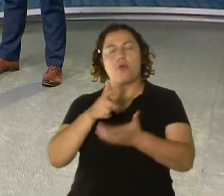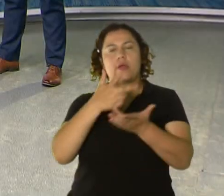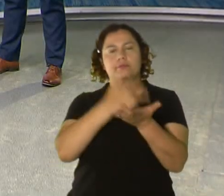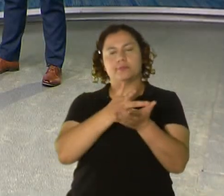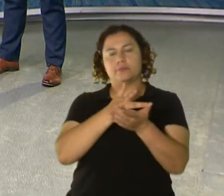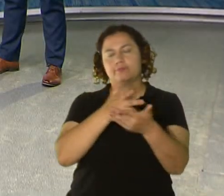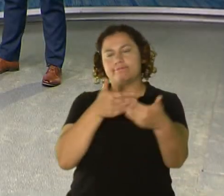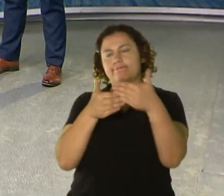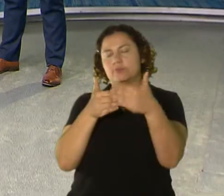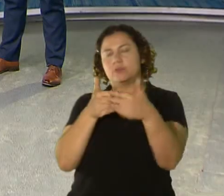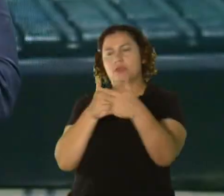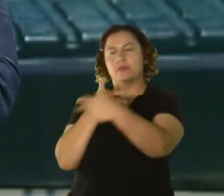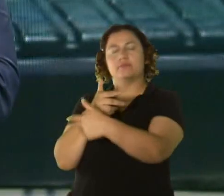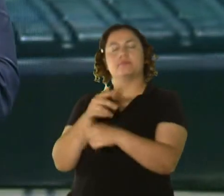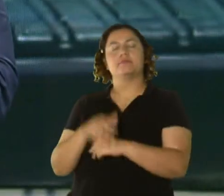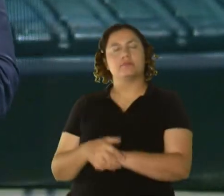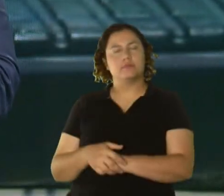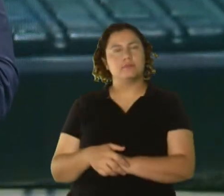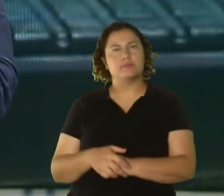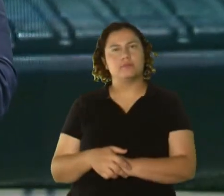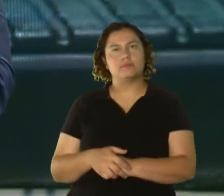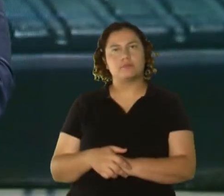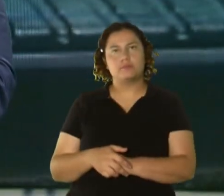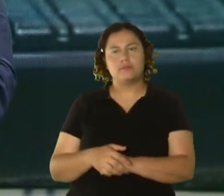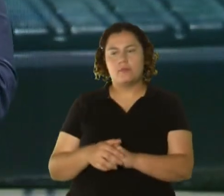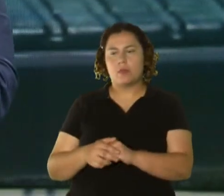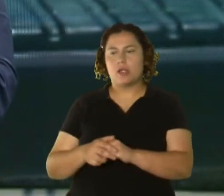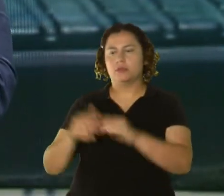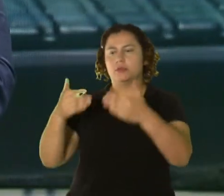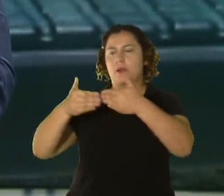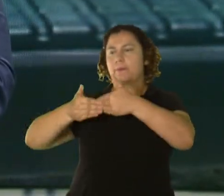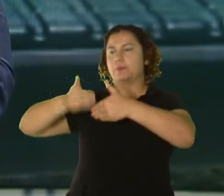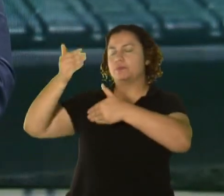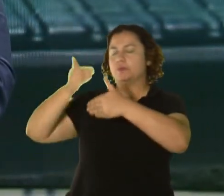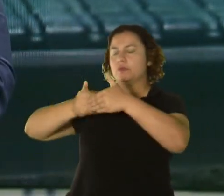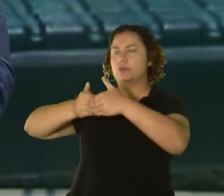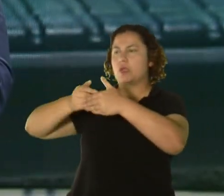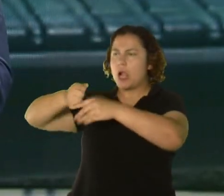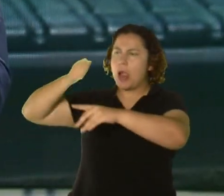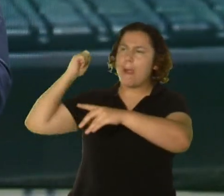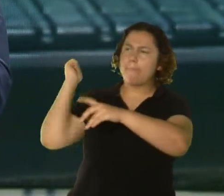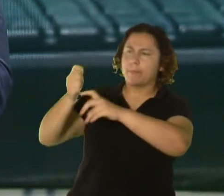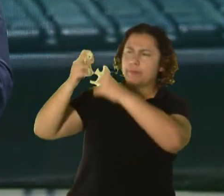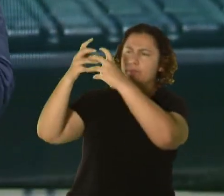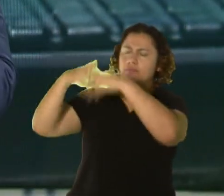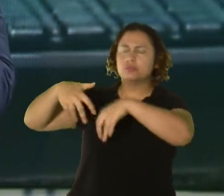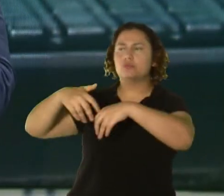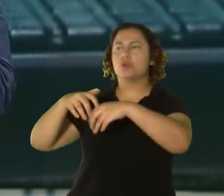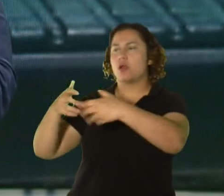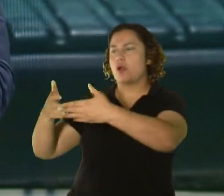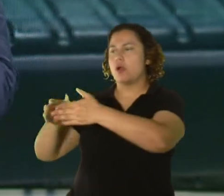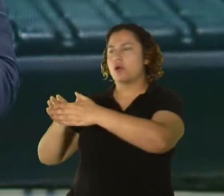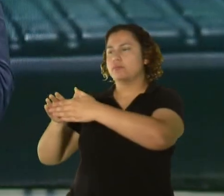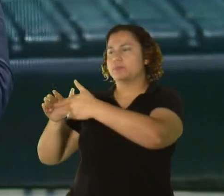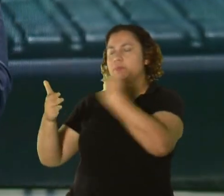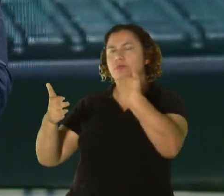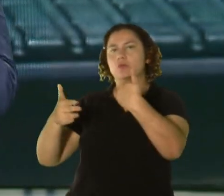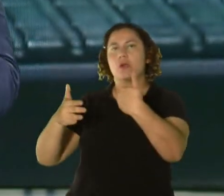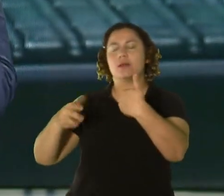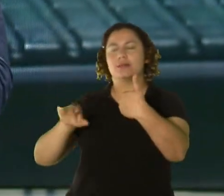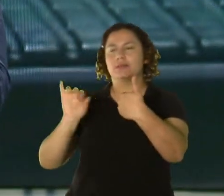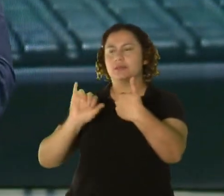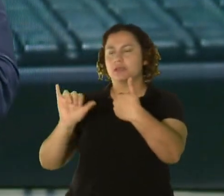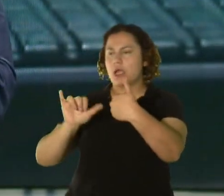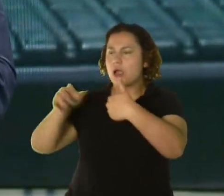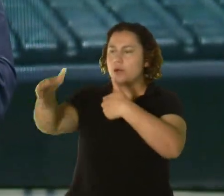donde la persona lo dejó, rompen el cristal o fuerzan la puerta y se llevan el sobre o donde la persona haya tenido el dinero